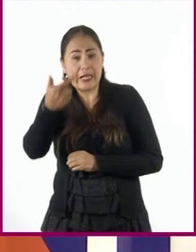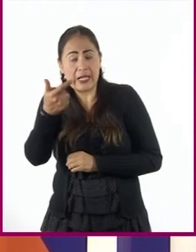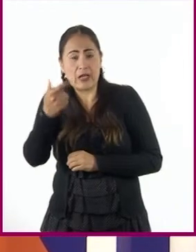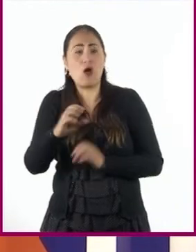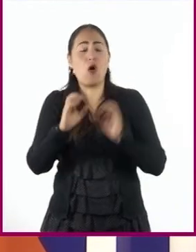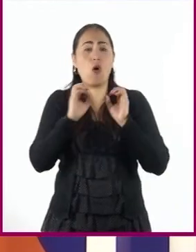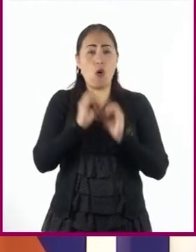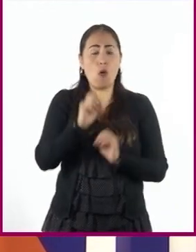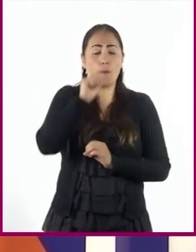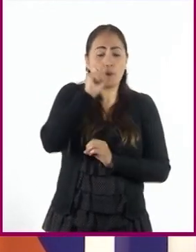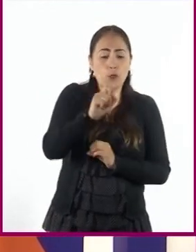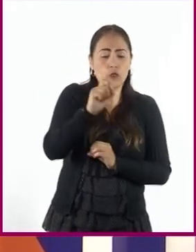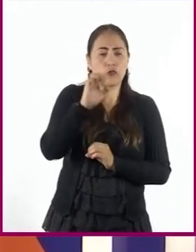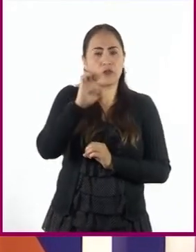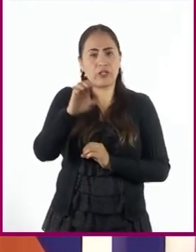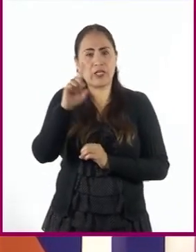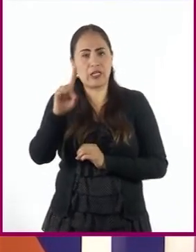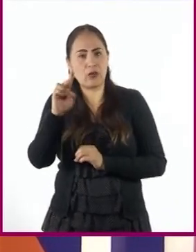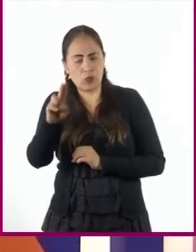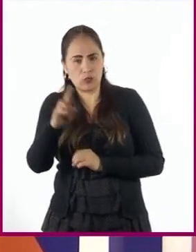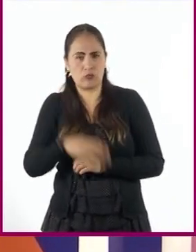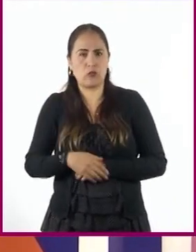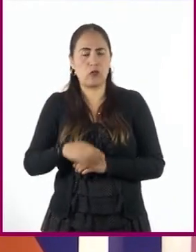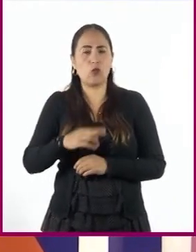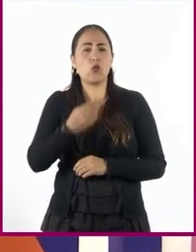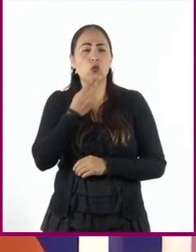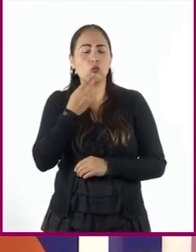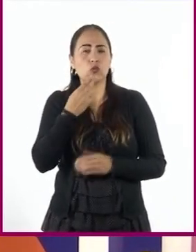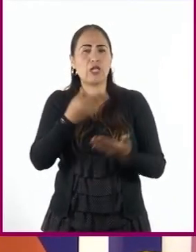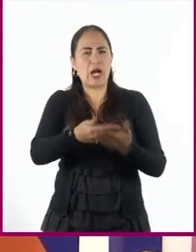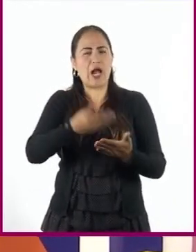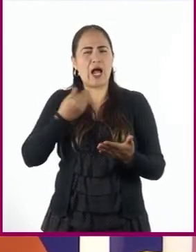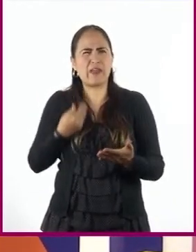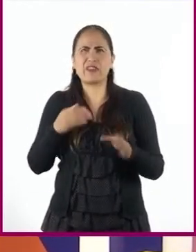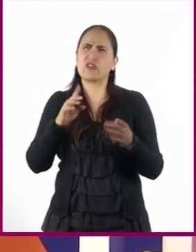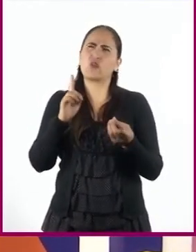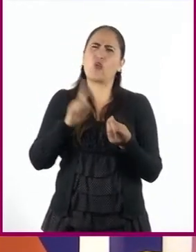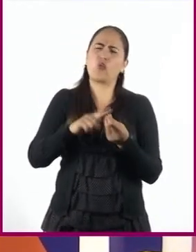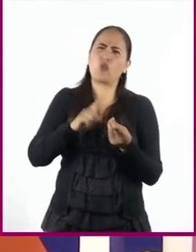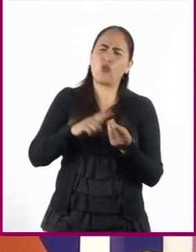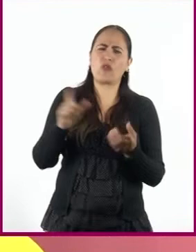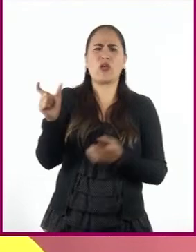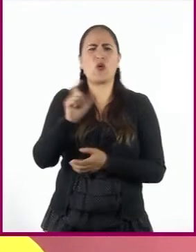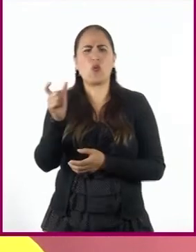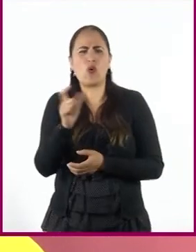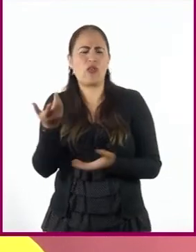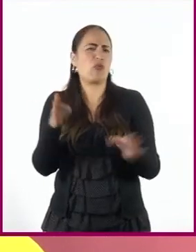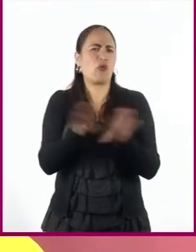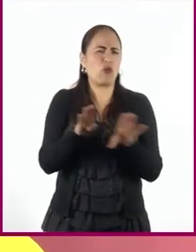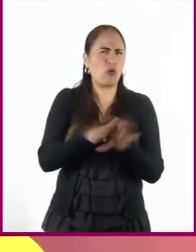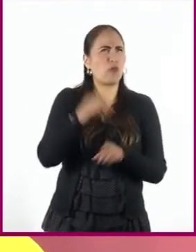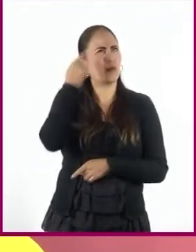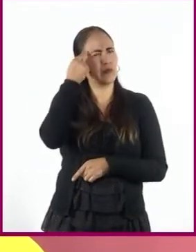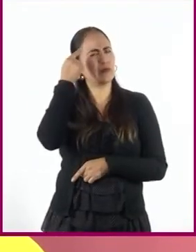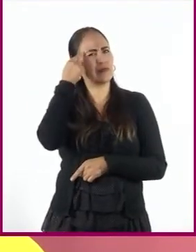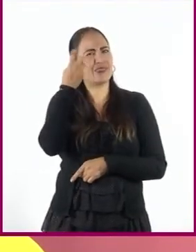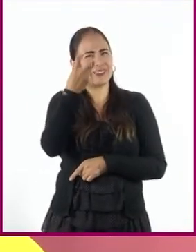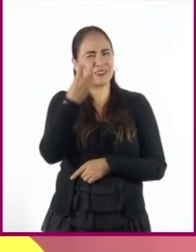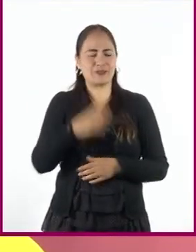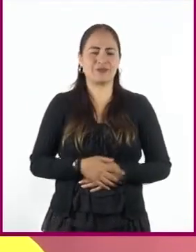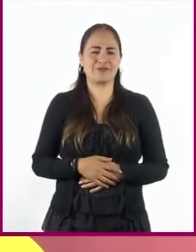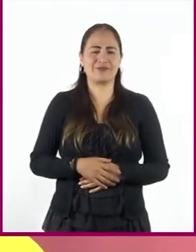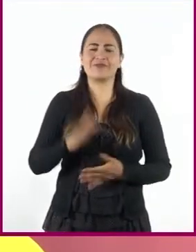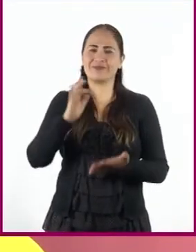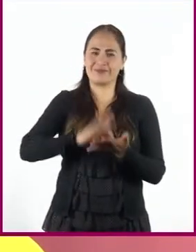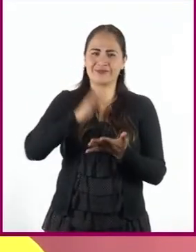.edu. Antes de usarlas, es importante que tengan claro para qué tipo de aspecto les servirán esas frases. Gracias por